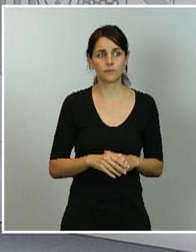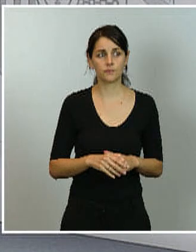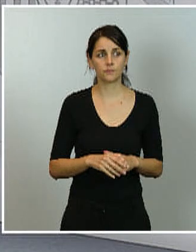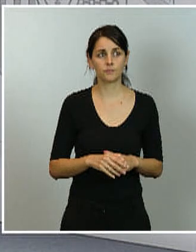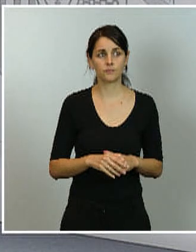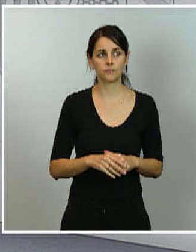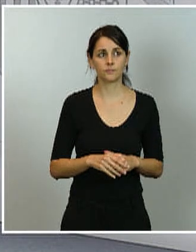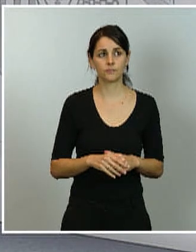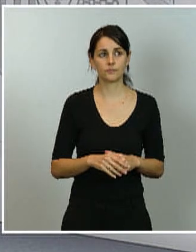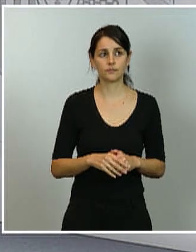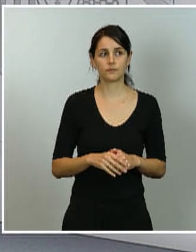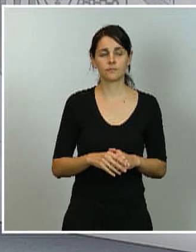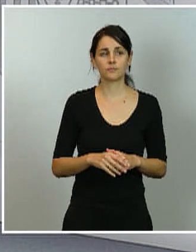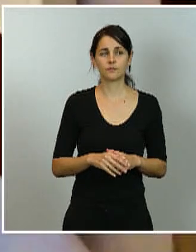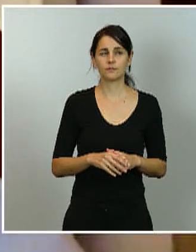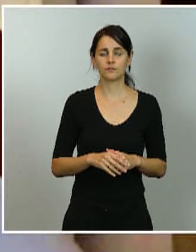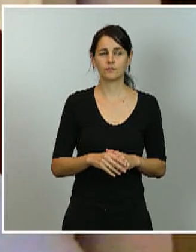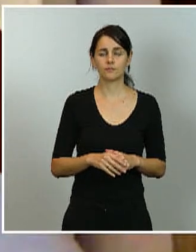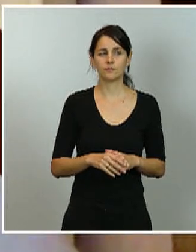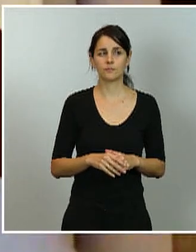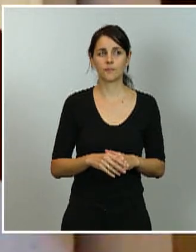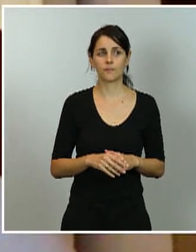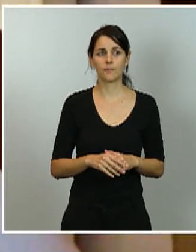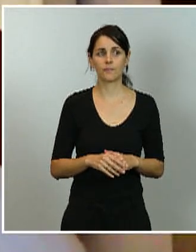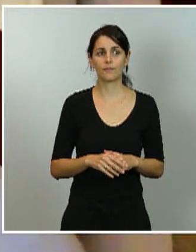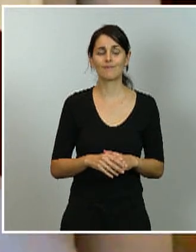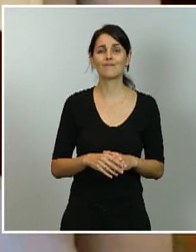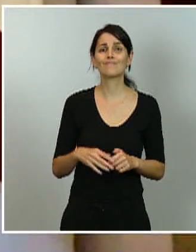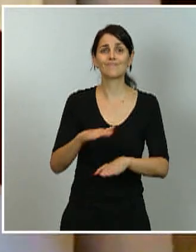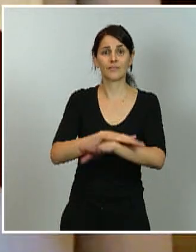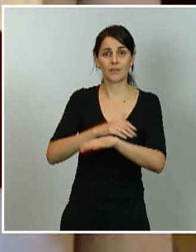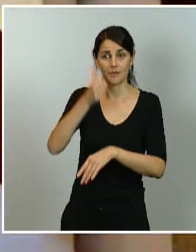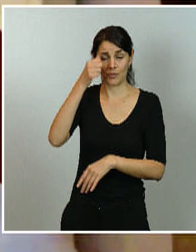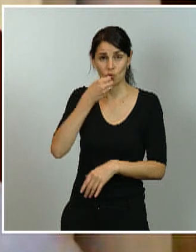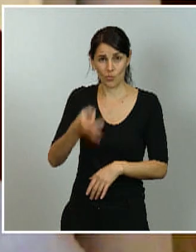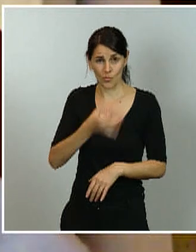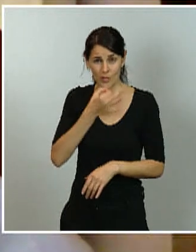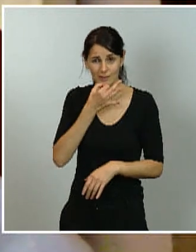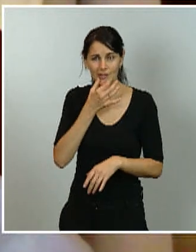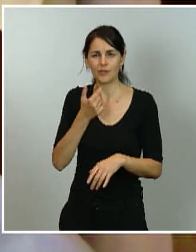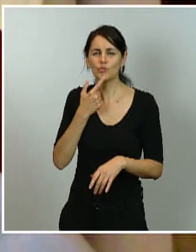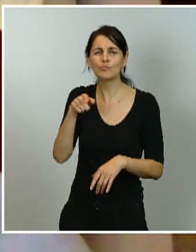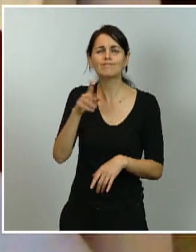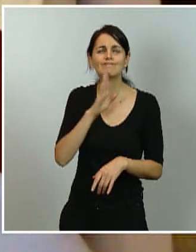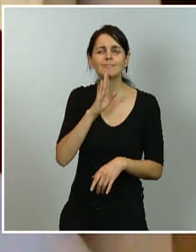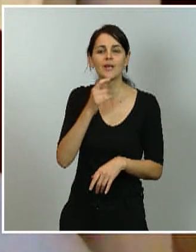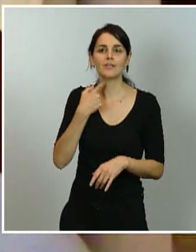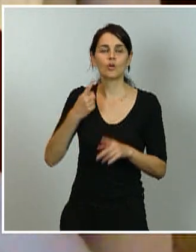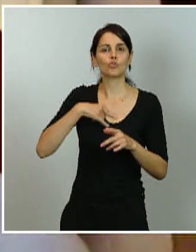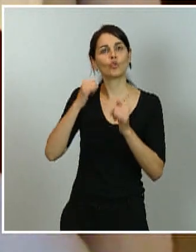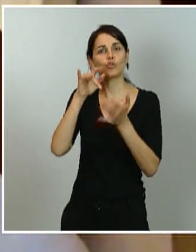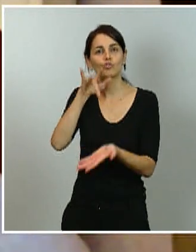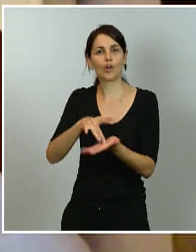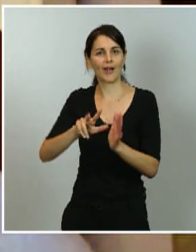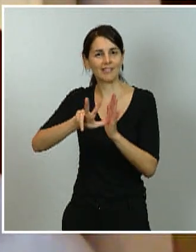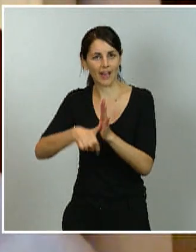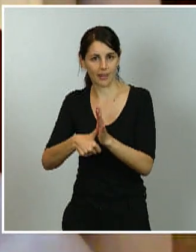En bastantes ocasiones usted ha dicho que íbamos tarde, visto el acuerdo que se ha acabado alcanzando hoy. ¿Se puede decir, reconoce